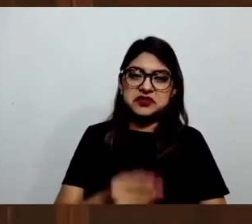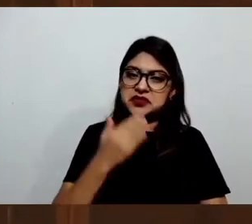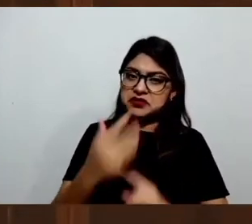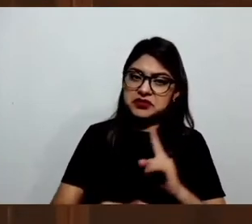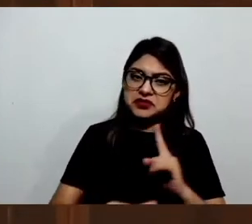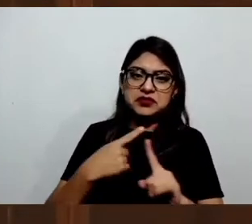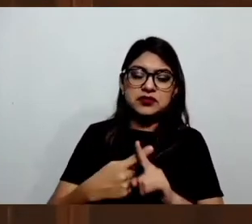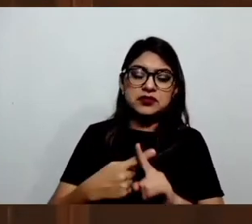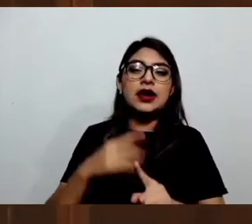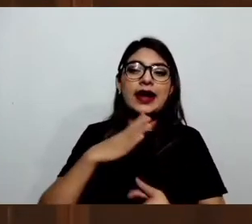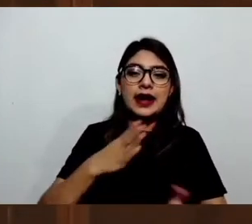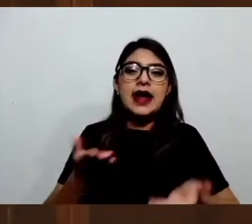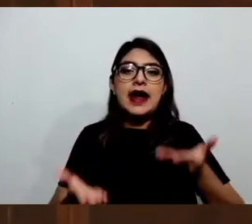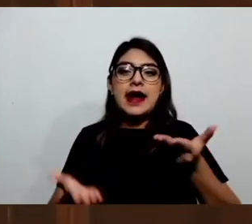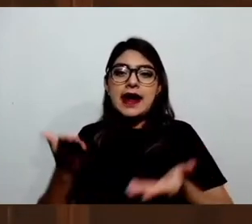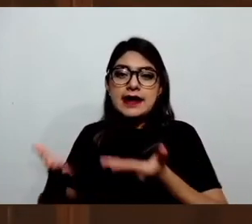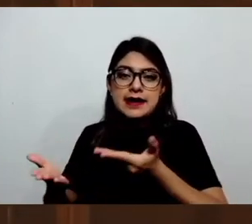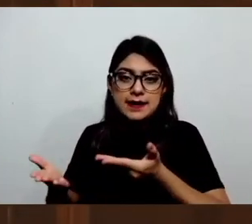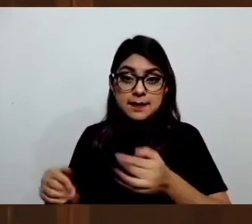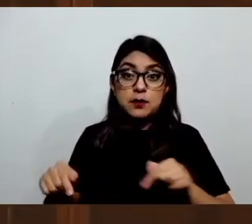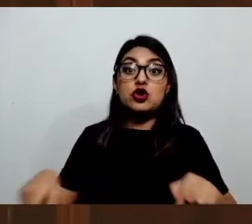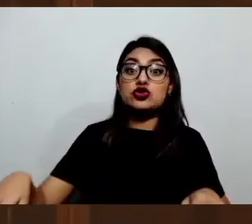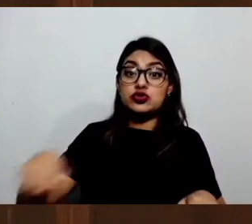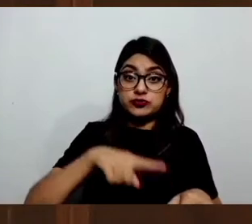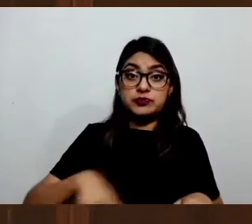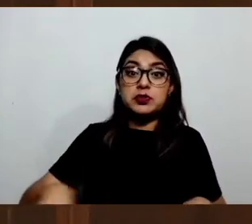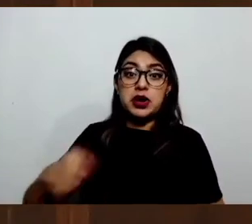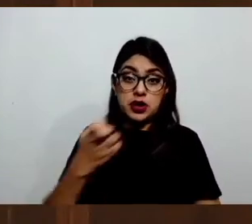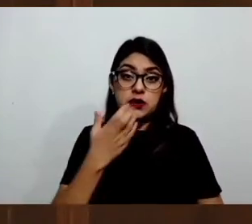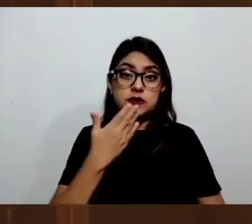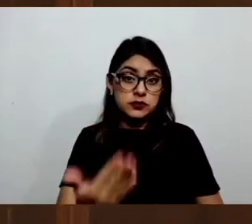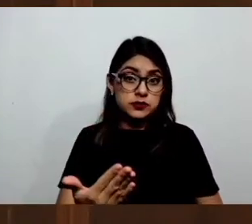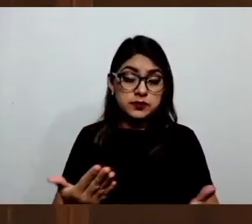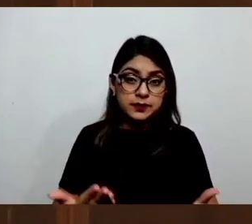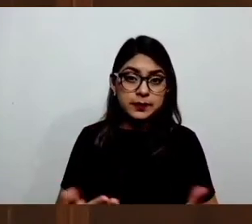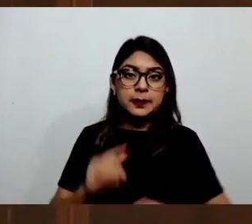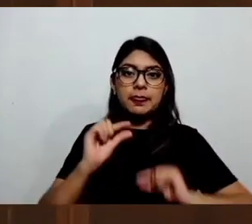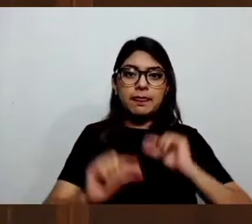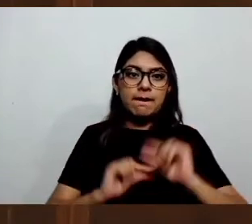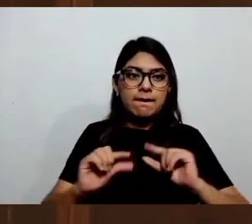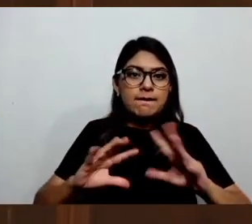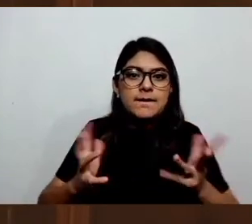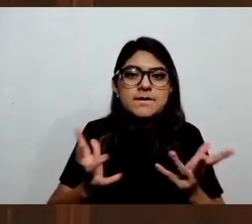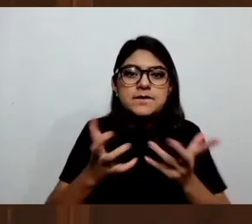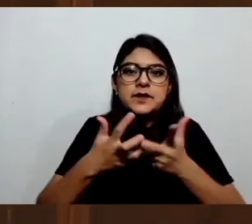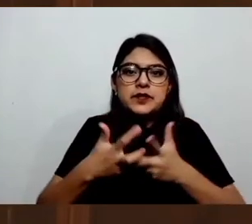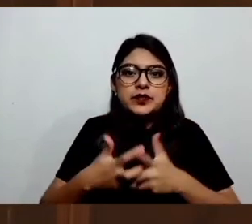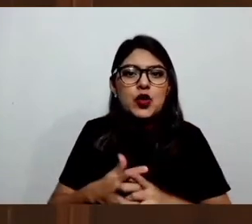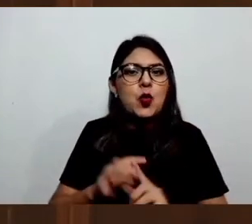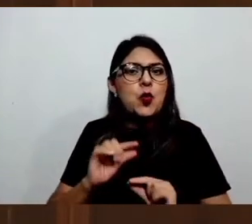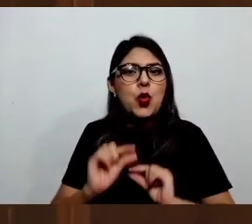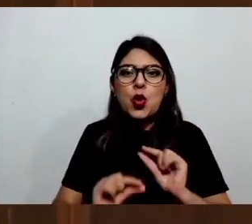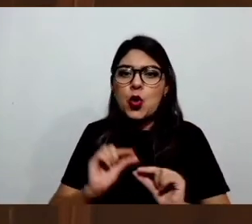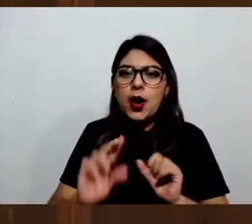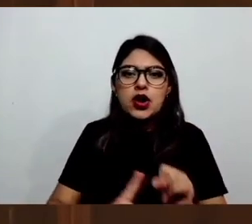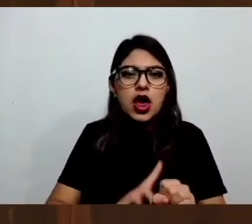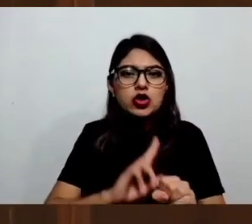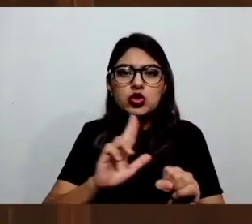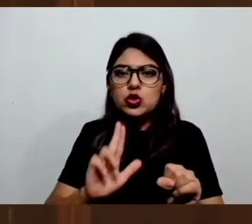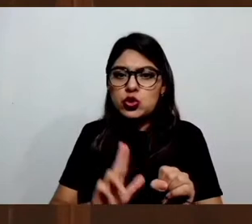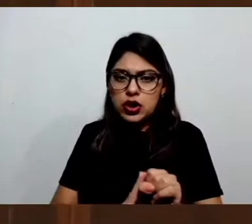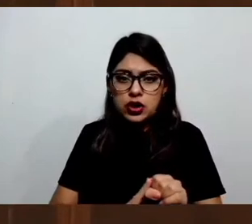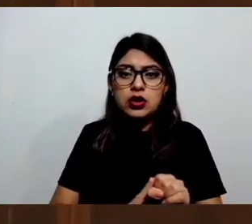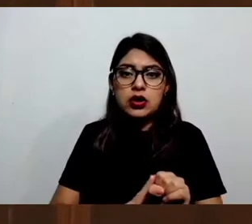qué bueno que hay equilibrios y se van conformando de manera natural, porque para efectos